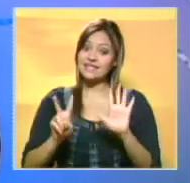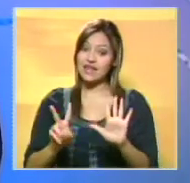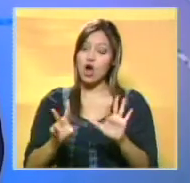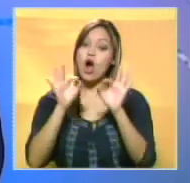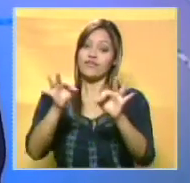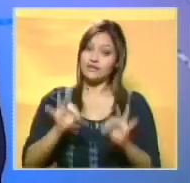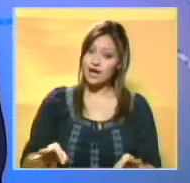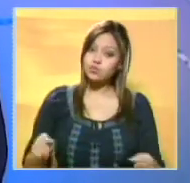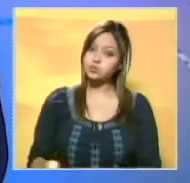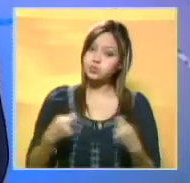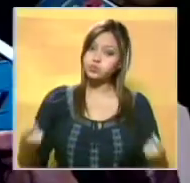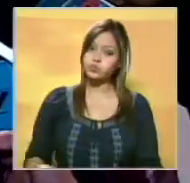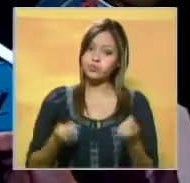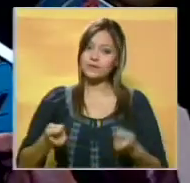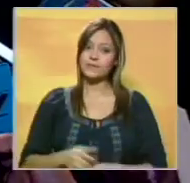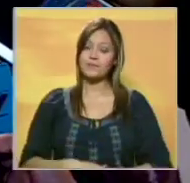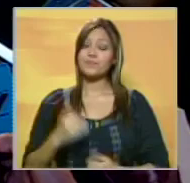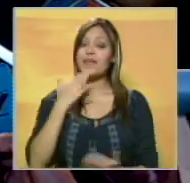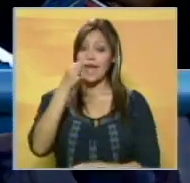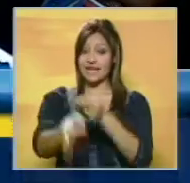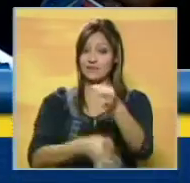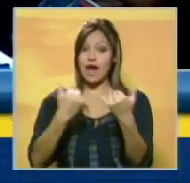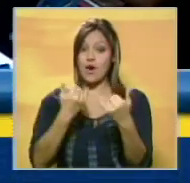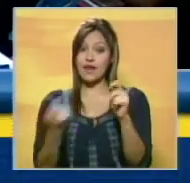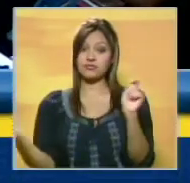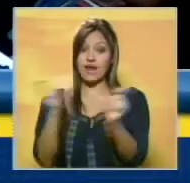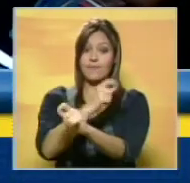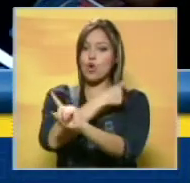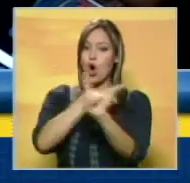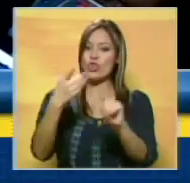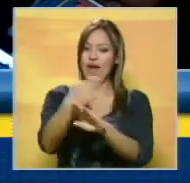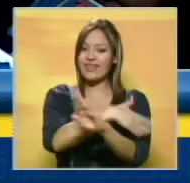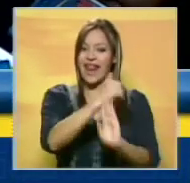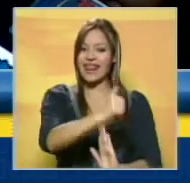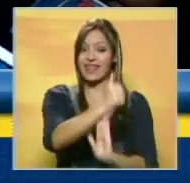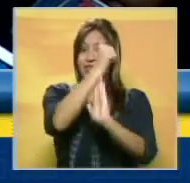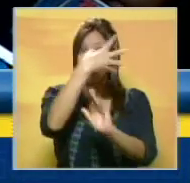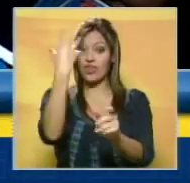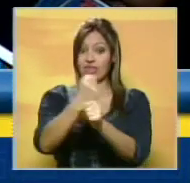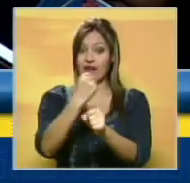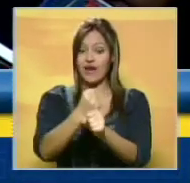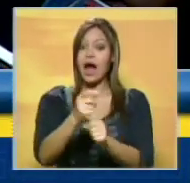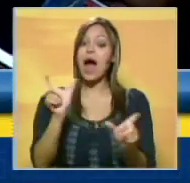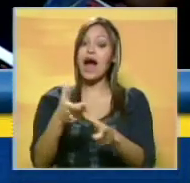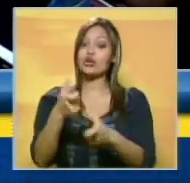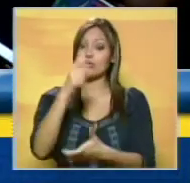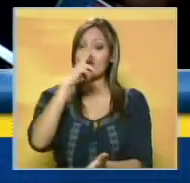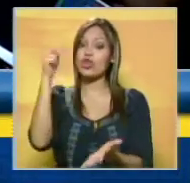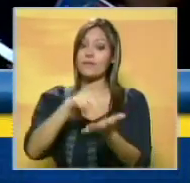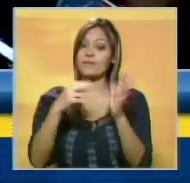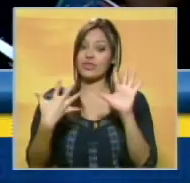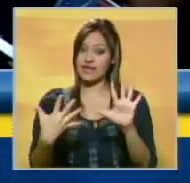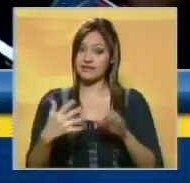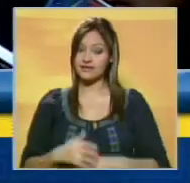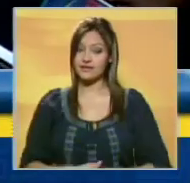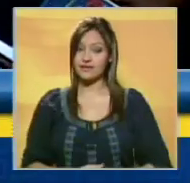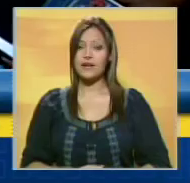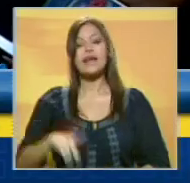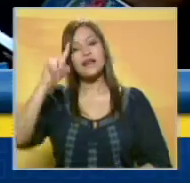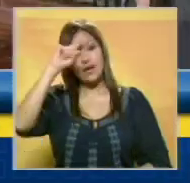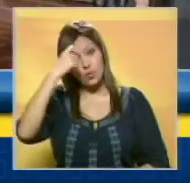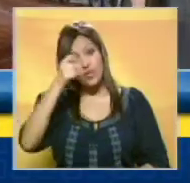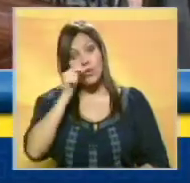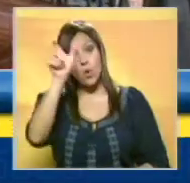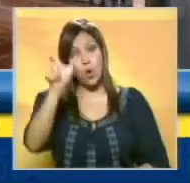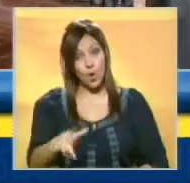en la Gaceta Oficial. William Castillo sustituye a Pedro Maldonado, quien ejerció el cargo desde agosto del año 2010. Recordemos